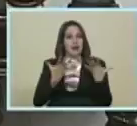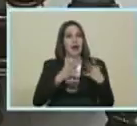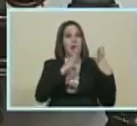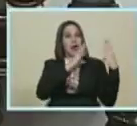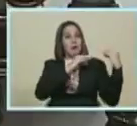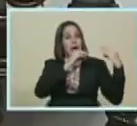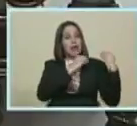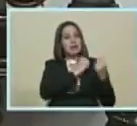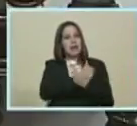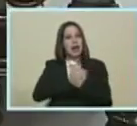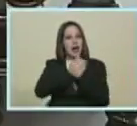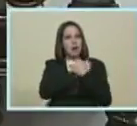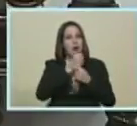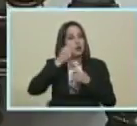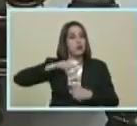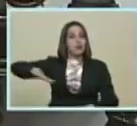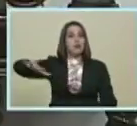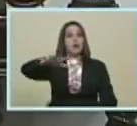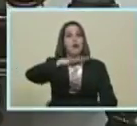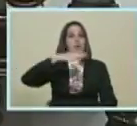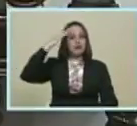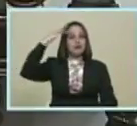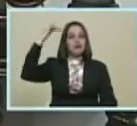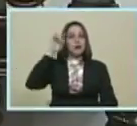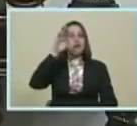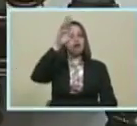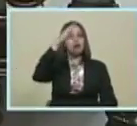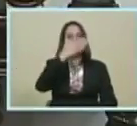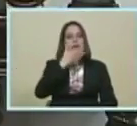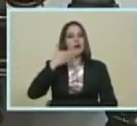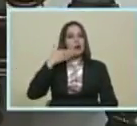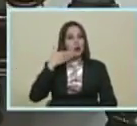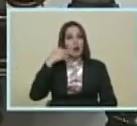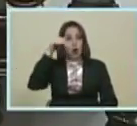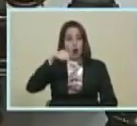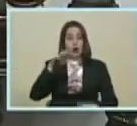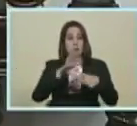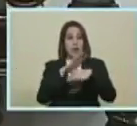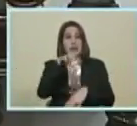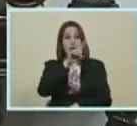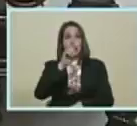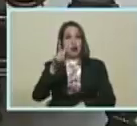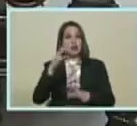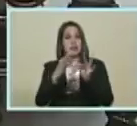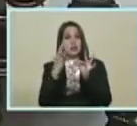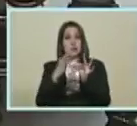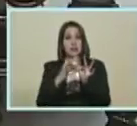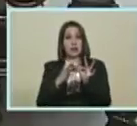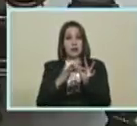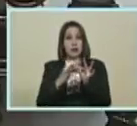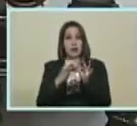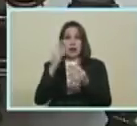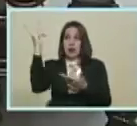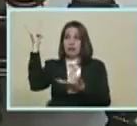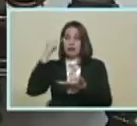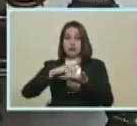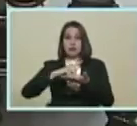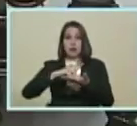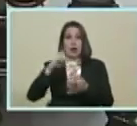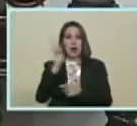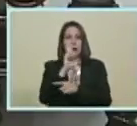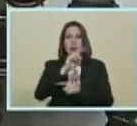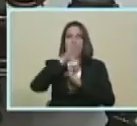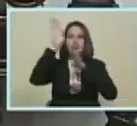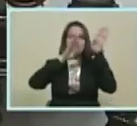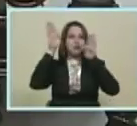esperanza De un pueblo Y los sueños De futuro Hoy Martes 12 de septiembre Regresando De esta gira Relámpago